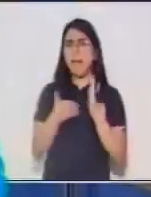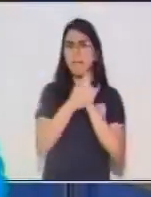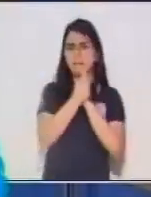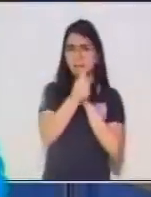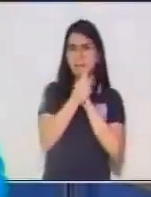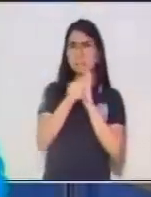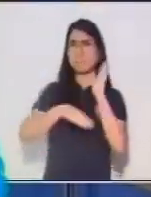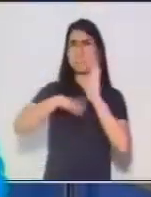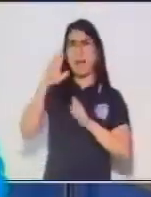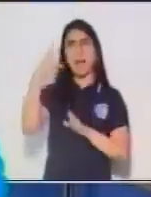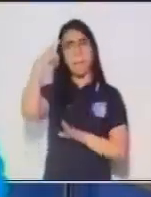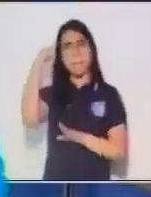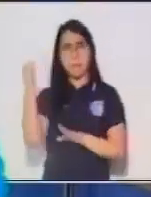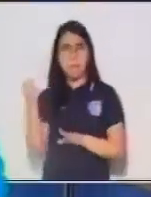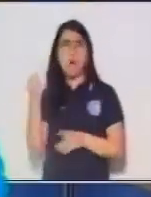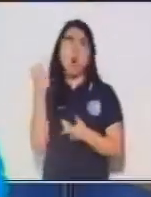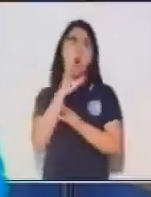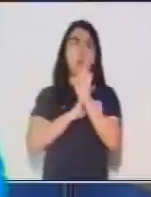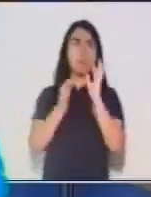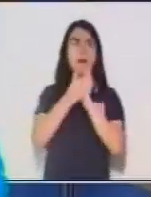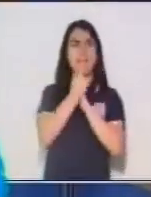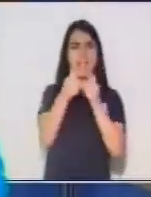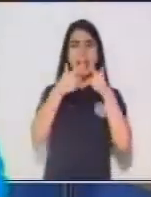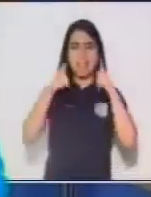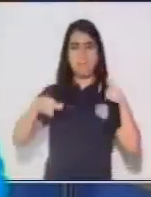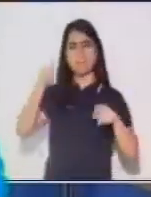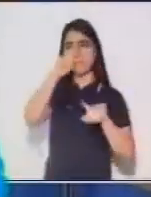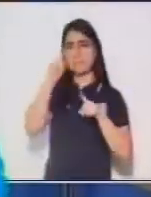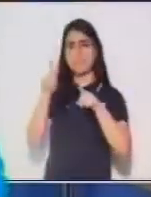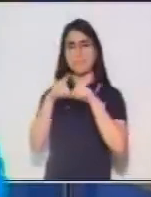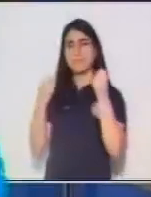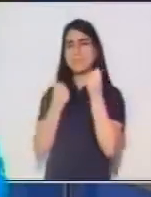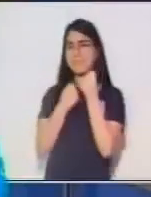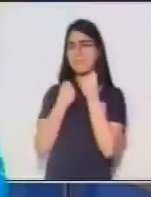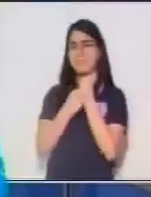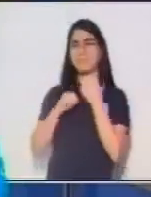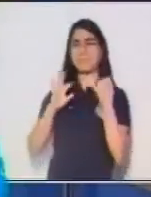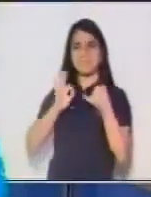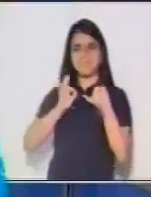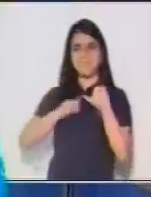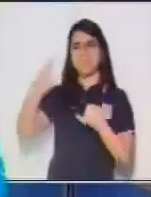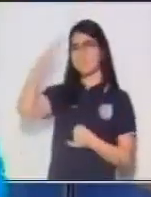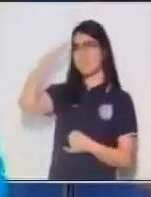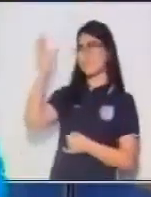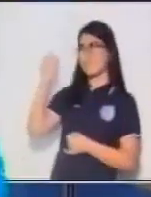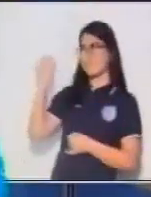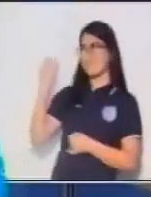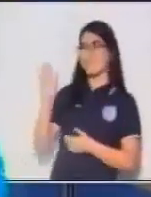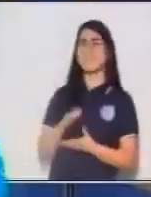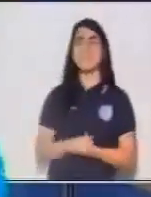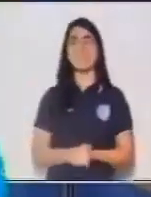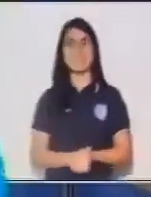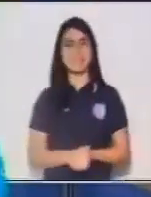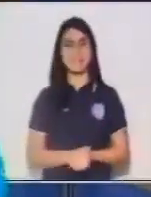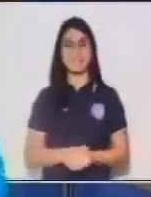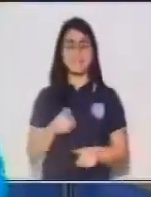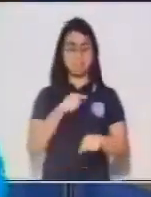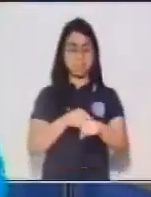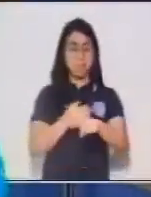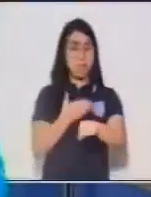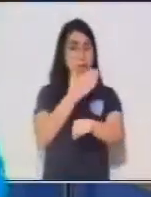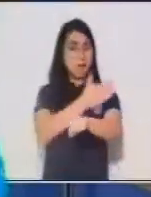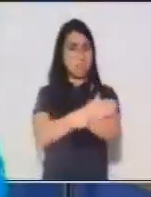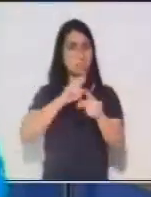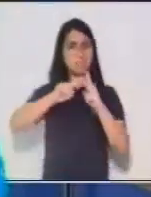Hoy agradecemos la compañía de Suendy en la interpretación de lengua de señas. Hola, Suendy. Antes de empezar, te